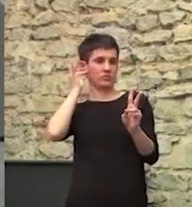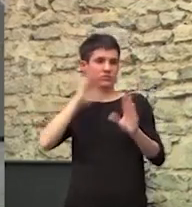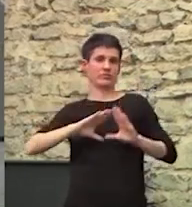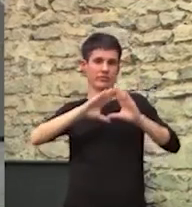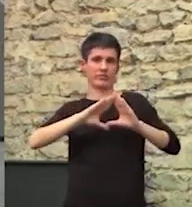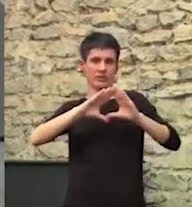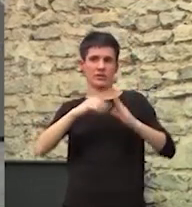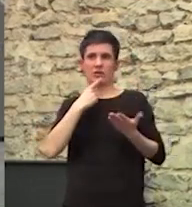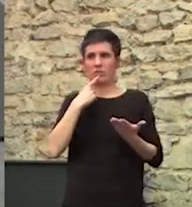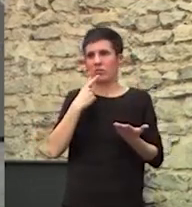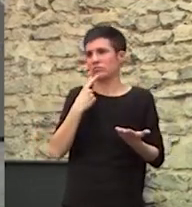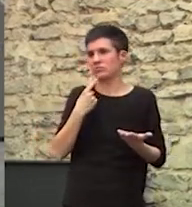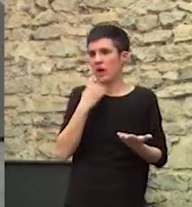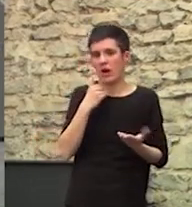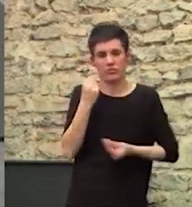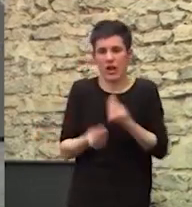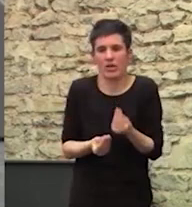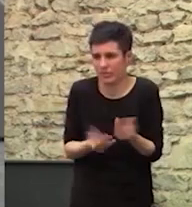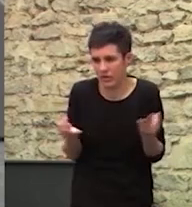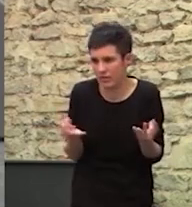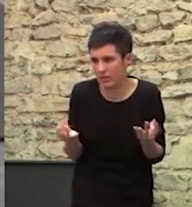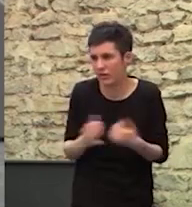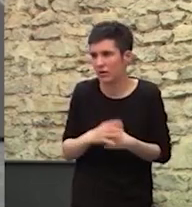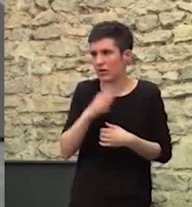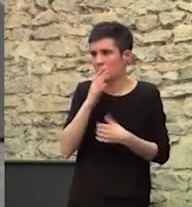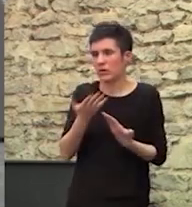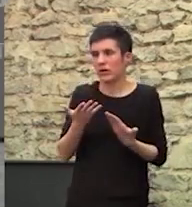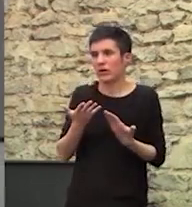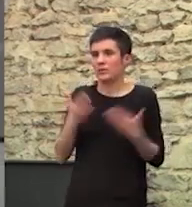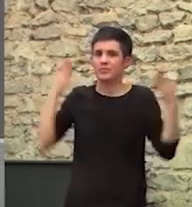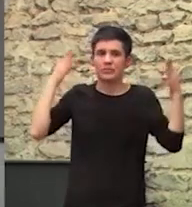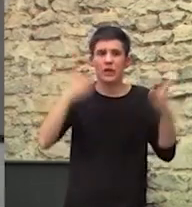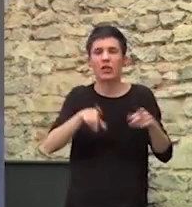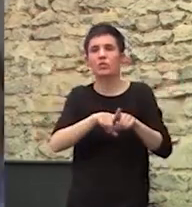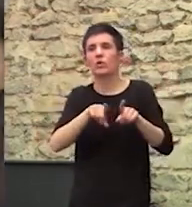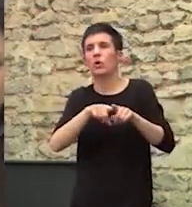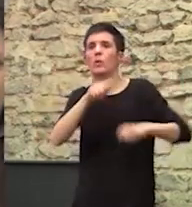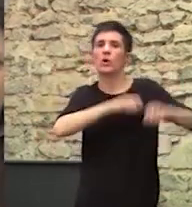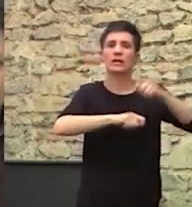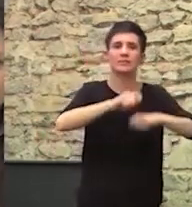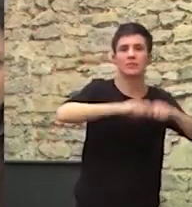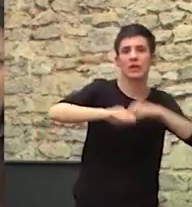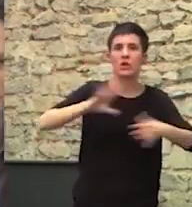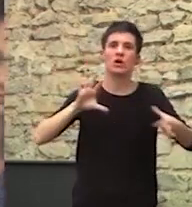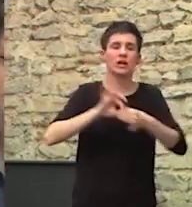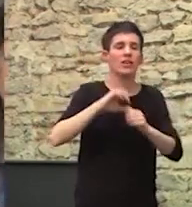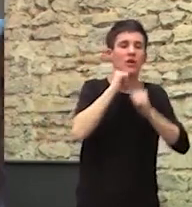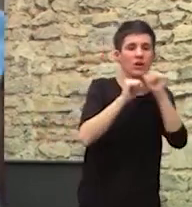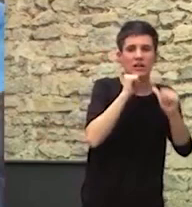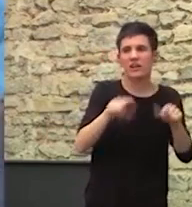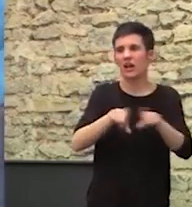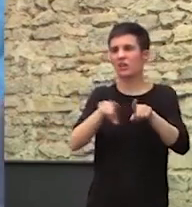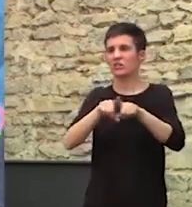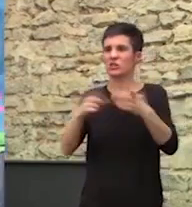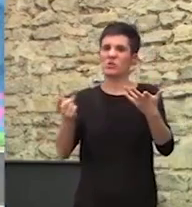Algo tenemos que hacer Porque si por un lado Están vendiendo la causa gitana Al mejor postor Y hacen cachitos con ella Y se la